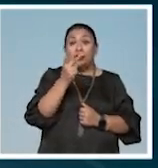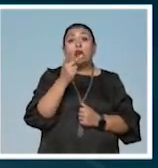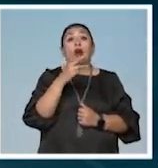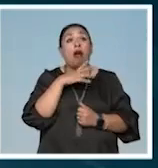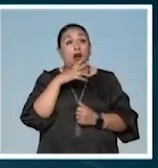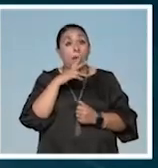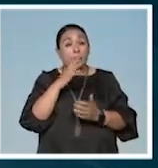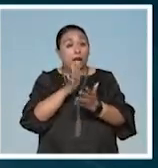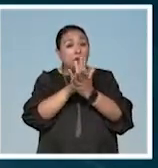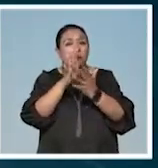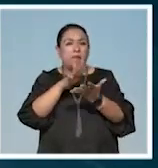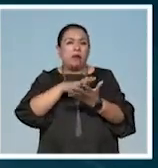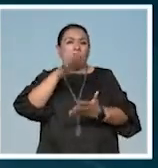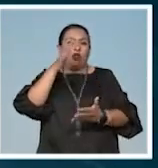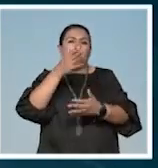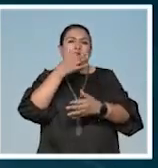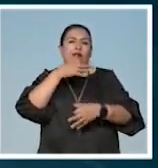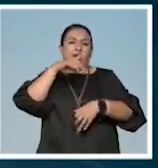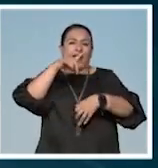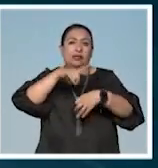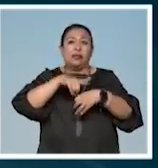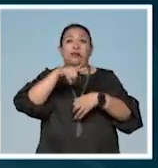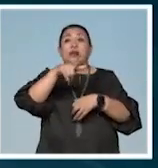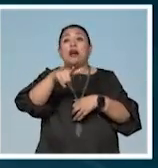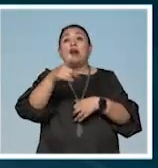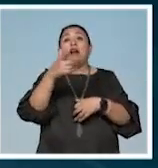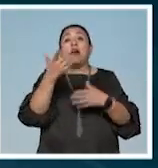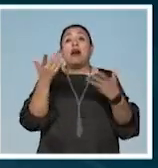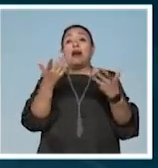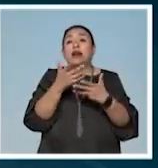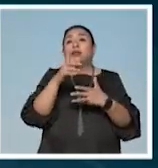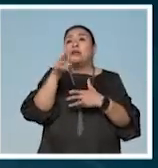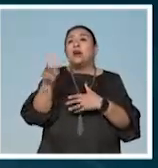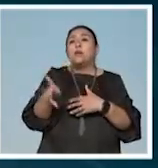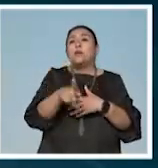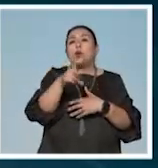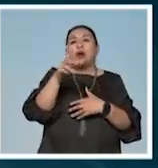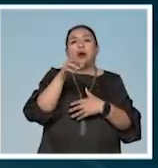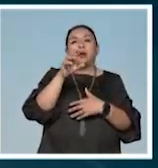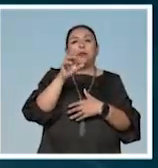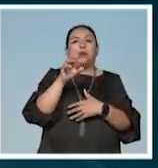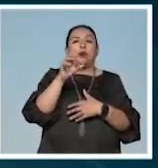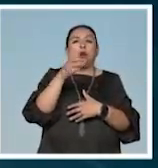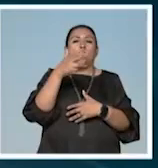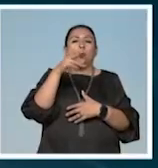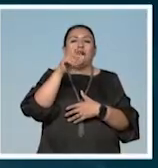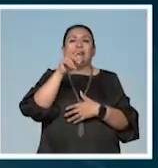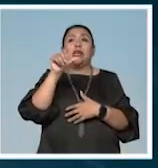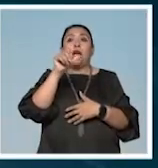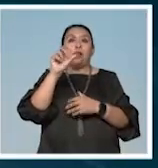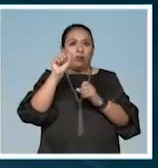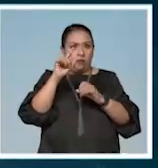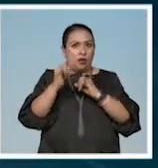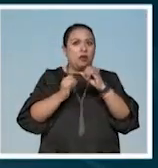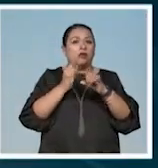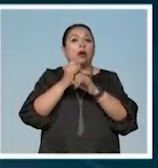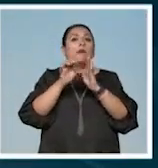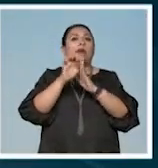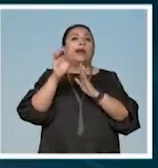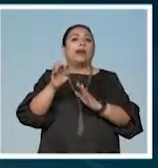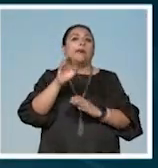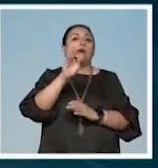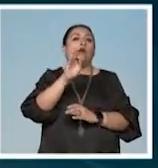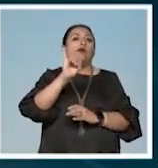estado presente en la mayoría de los festivales, desde el que se realiza en un pueblo de la Huasteca hasta los de Talle Internacional, como el Festival